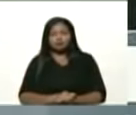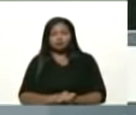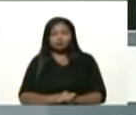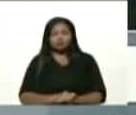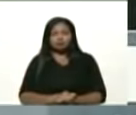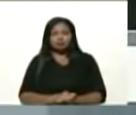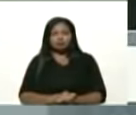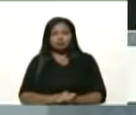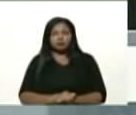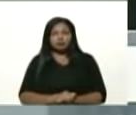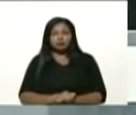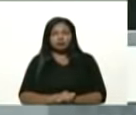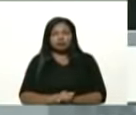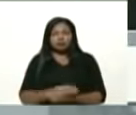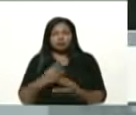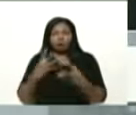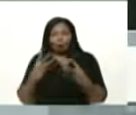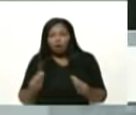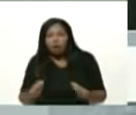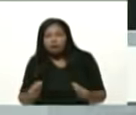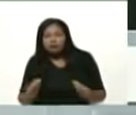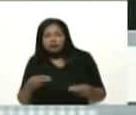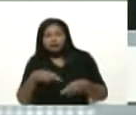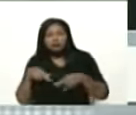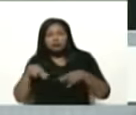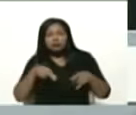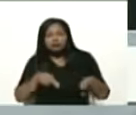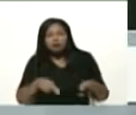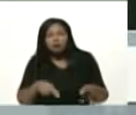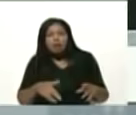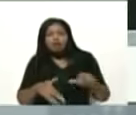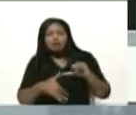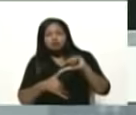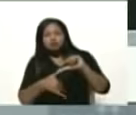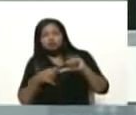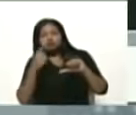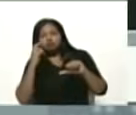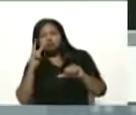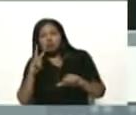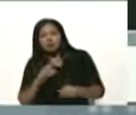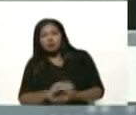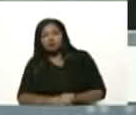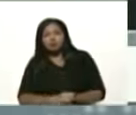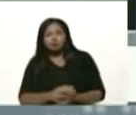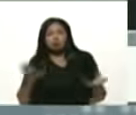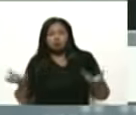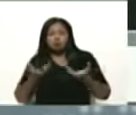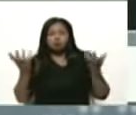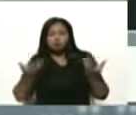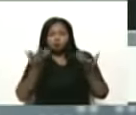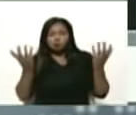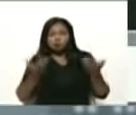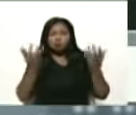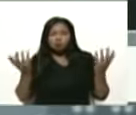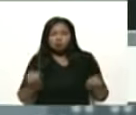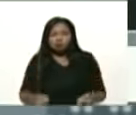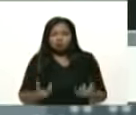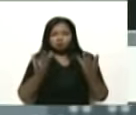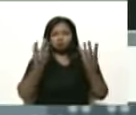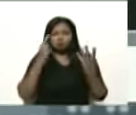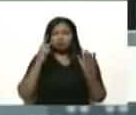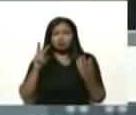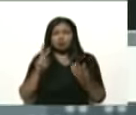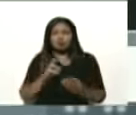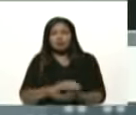Paraná, la sequía del sur de Suramérica, los incendios forestales en el